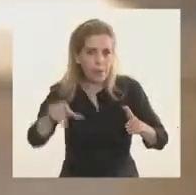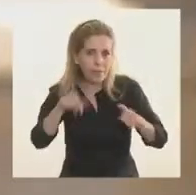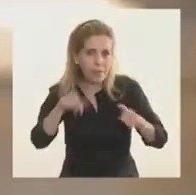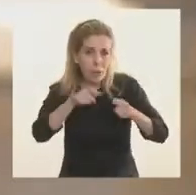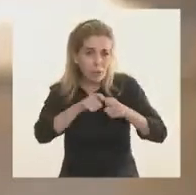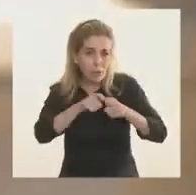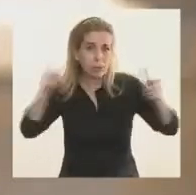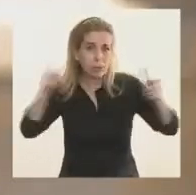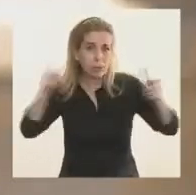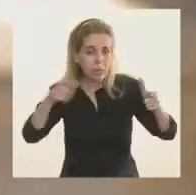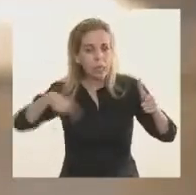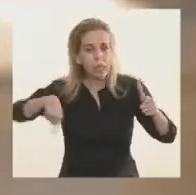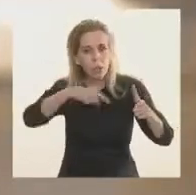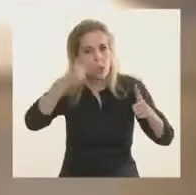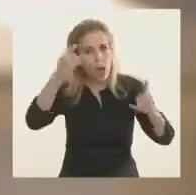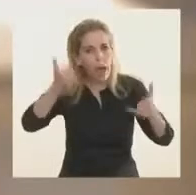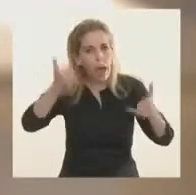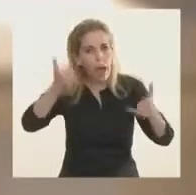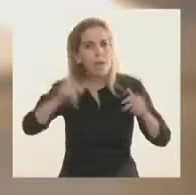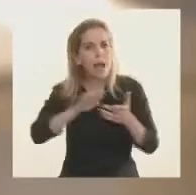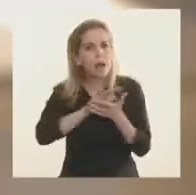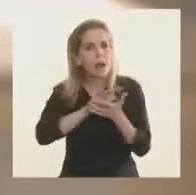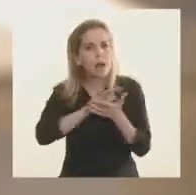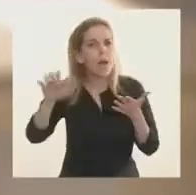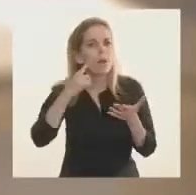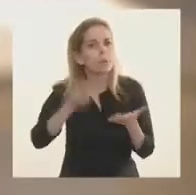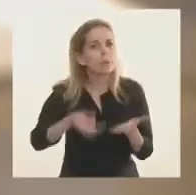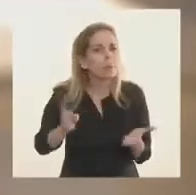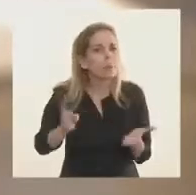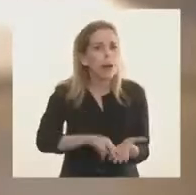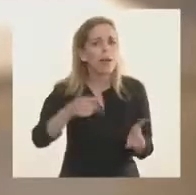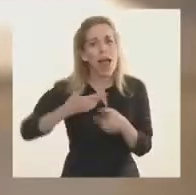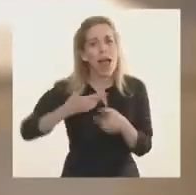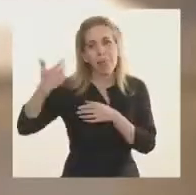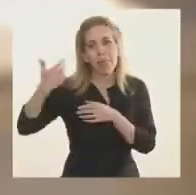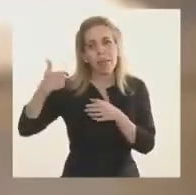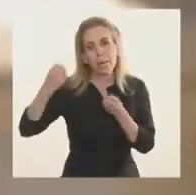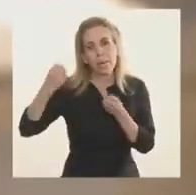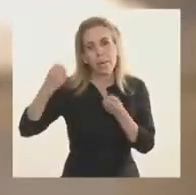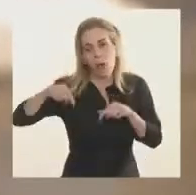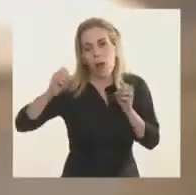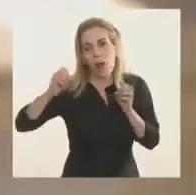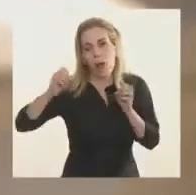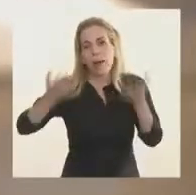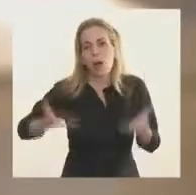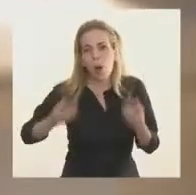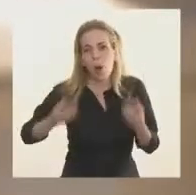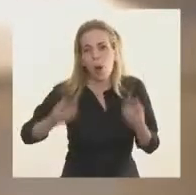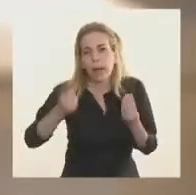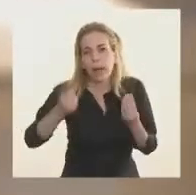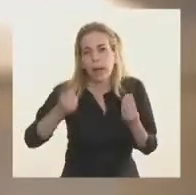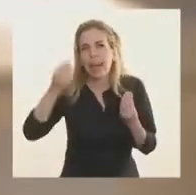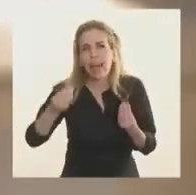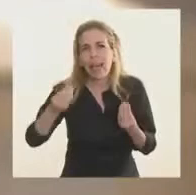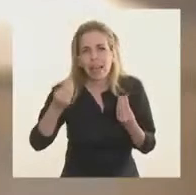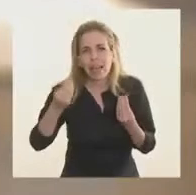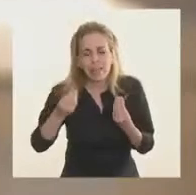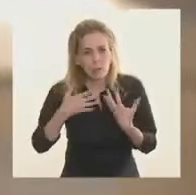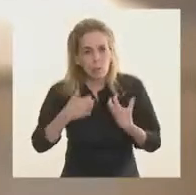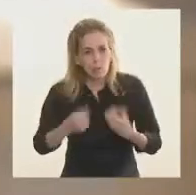hecho una nueva estrategia mucho más federal que la que teníamos antes. ¿Y esto qué significa? Significa, por un lado, fortalecer